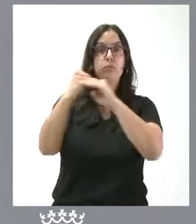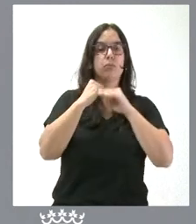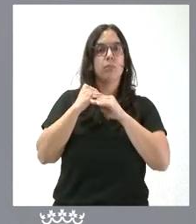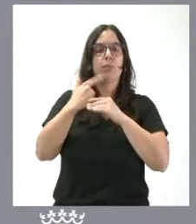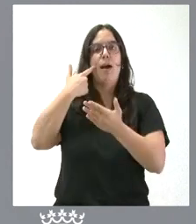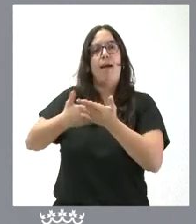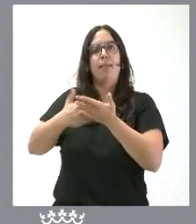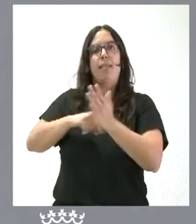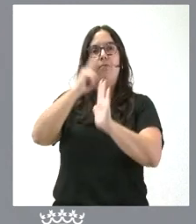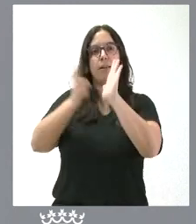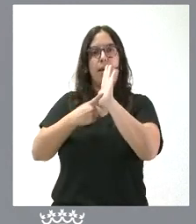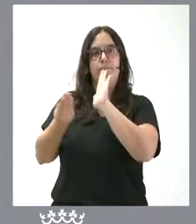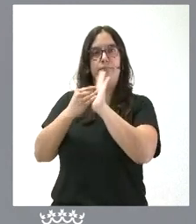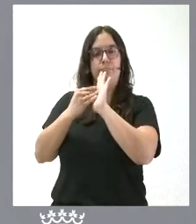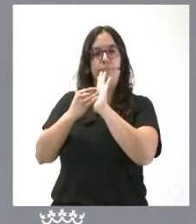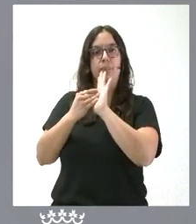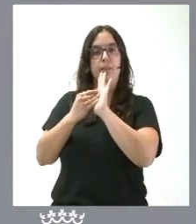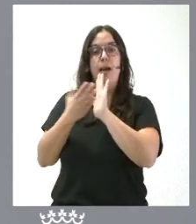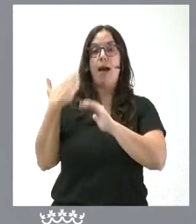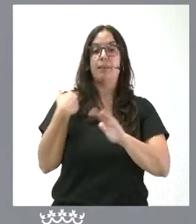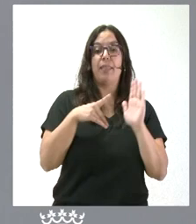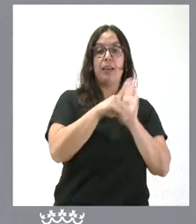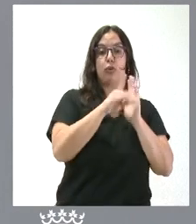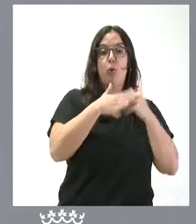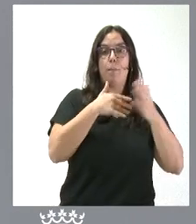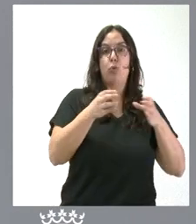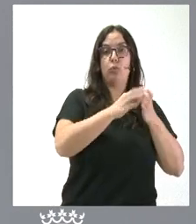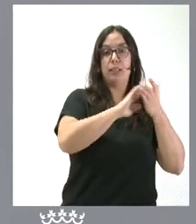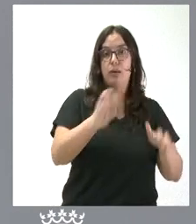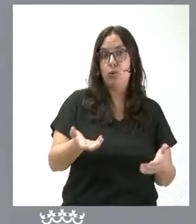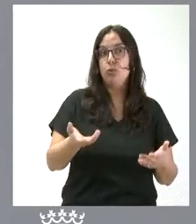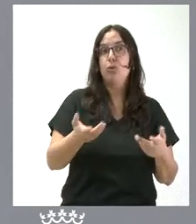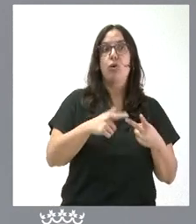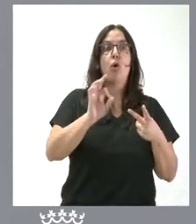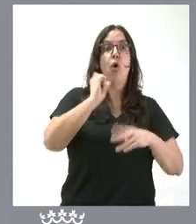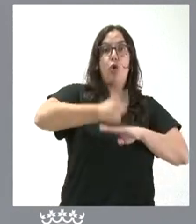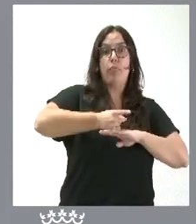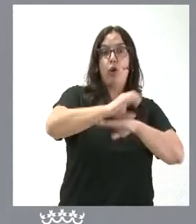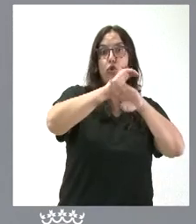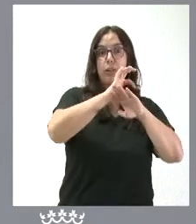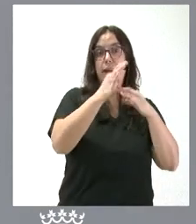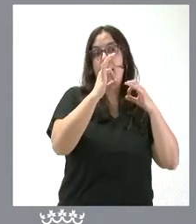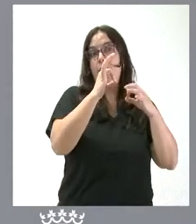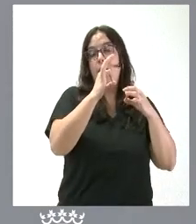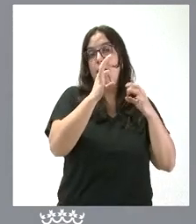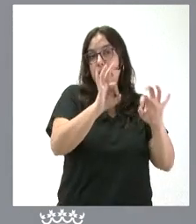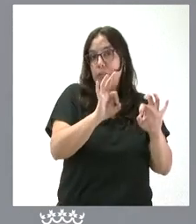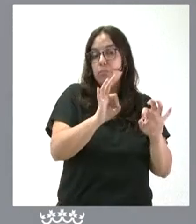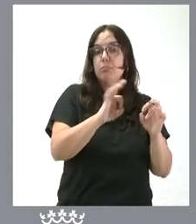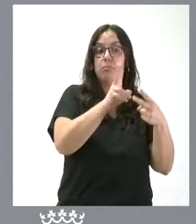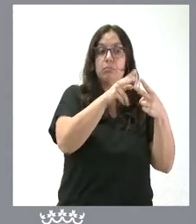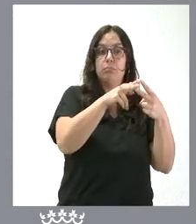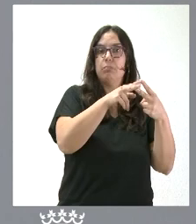que estaba asegurado por un decreto de la Junta de Castilla y León o estaba garantizada por una orden de la consejería correspondiente